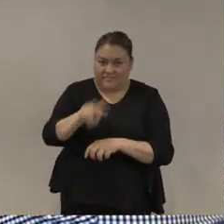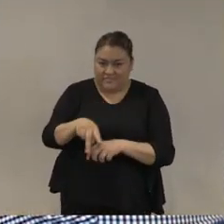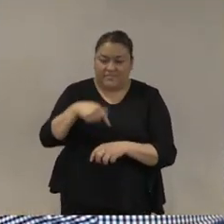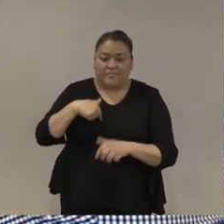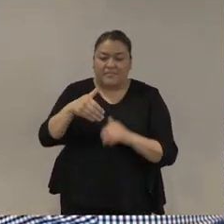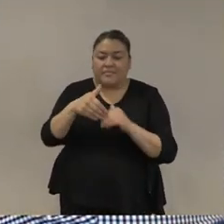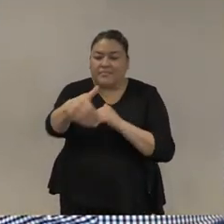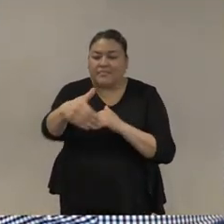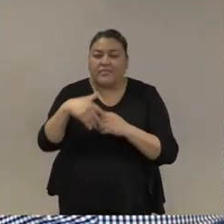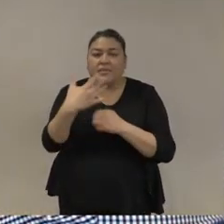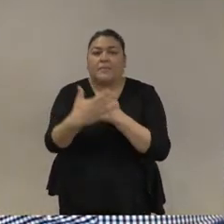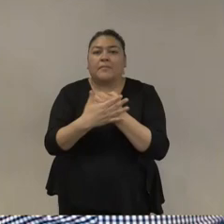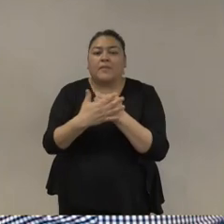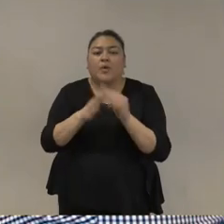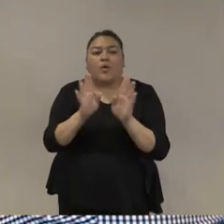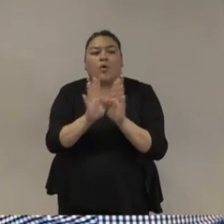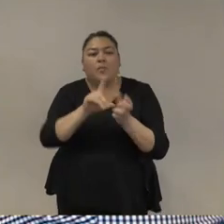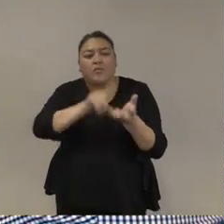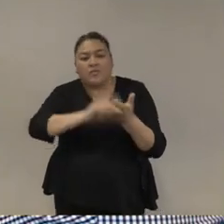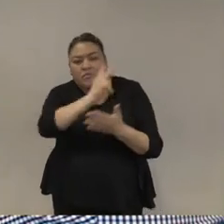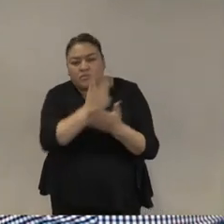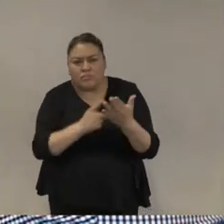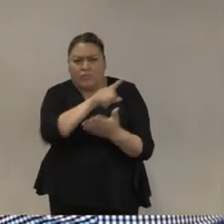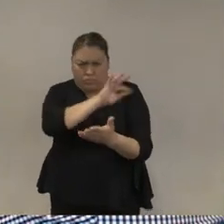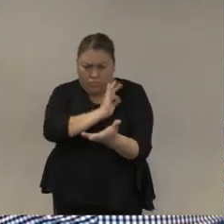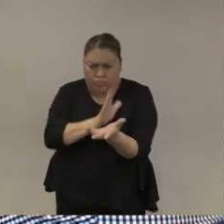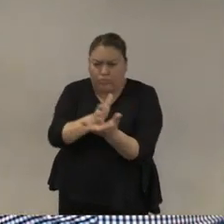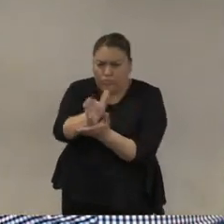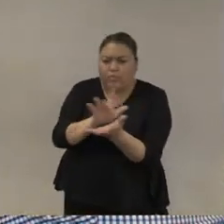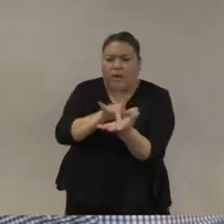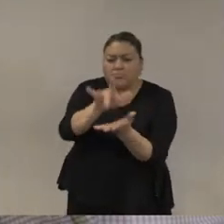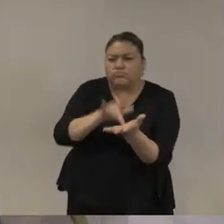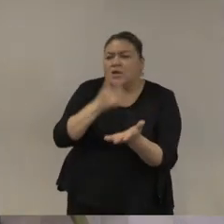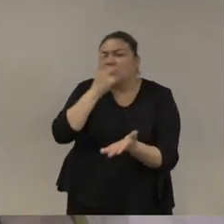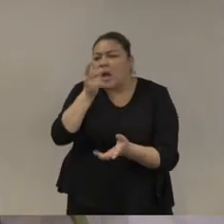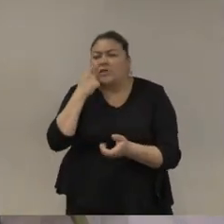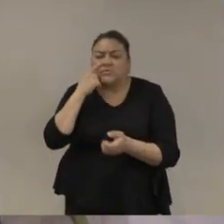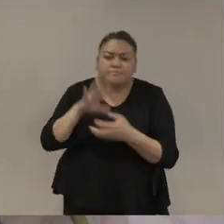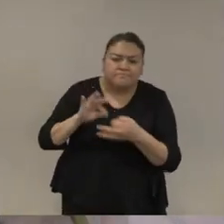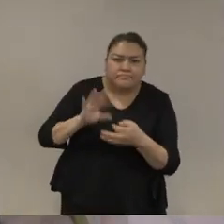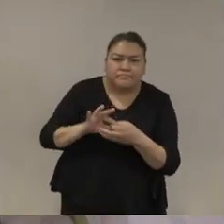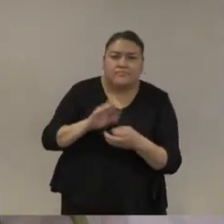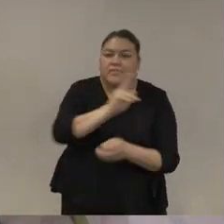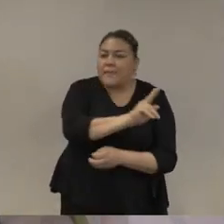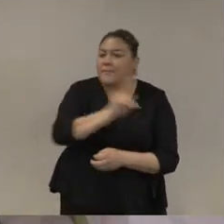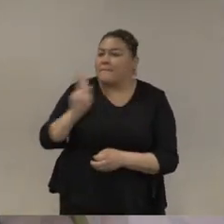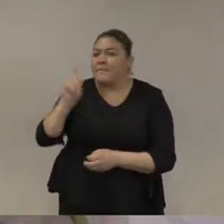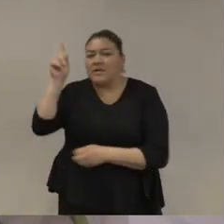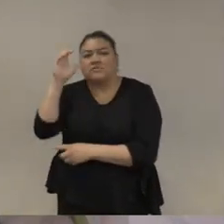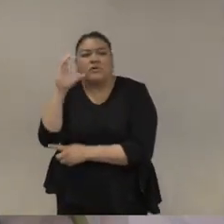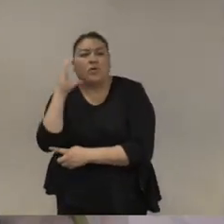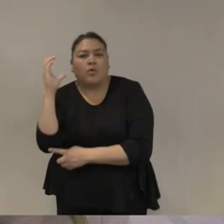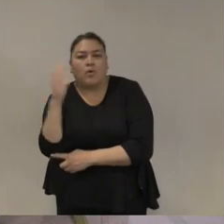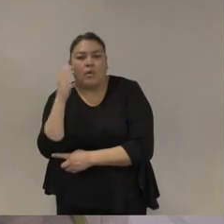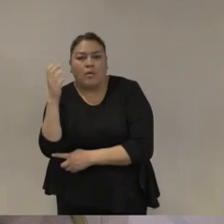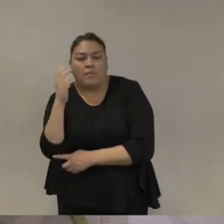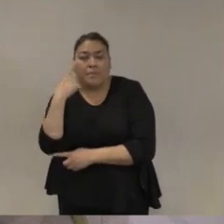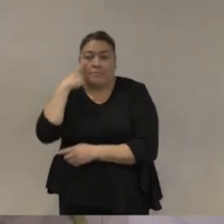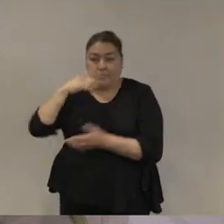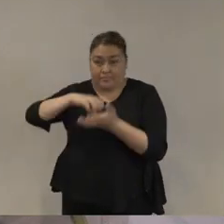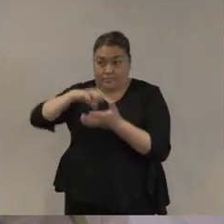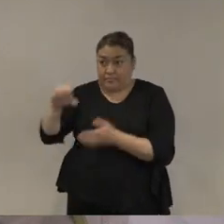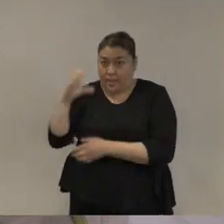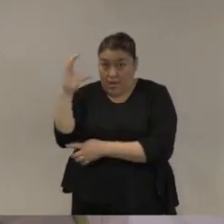operación de estas políticas lo mismo ocurrió en Colombia pero en Colombia en una relación